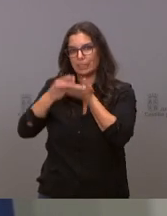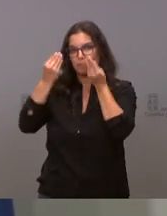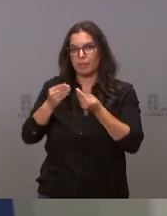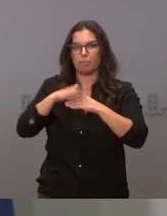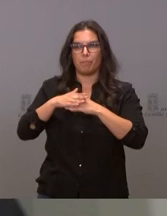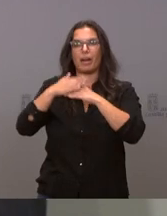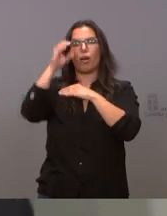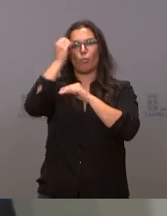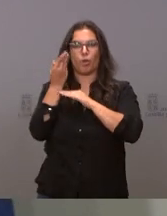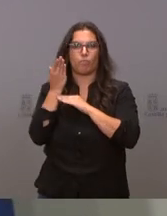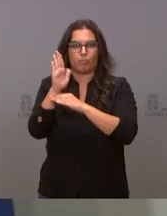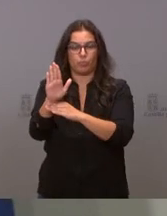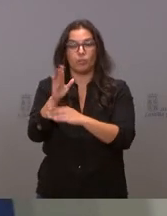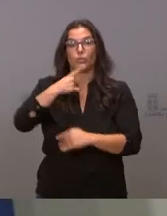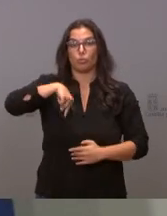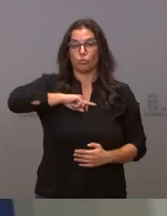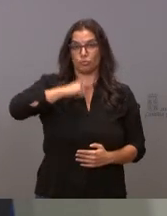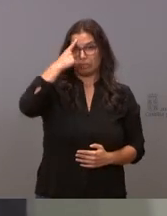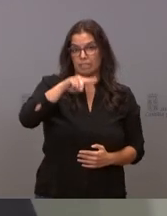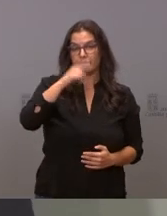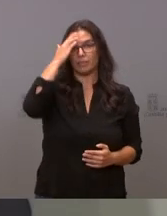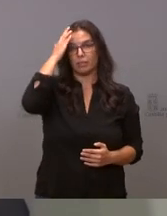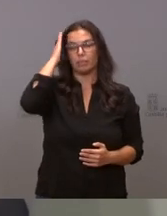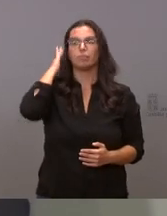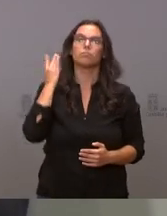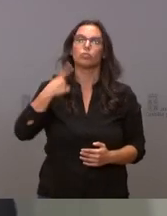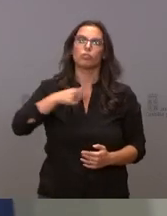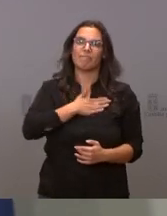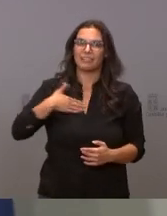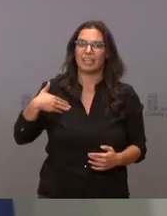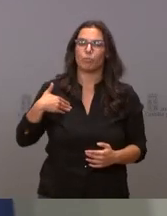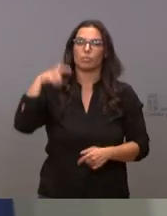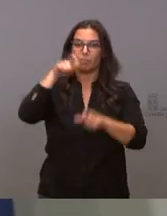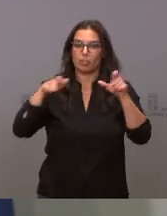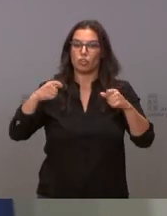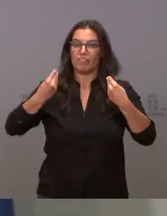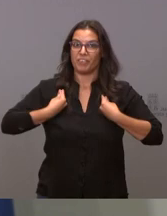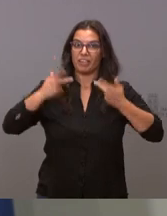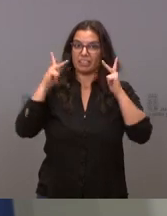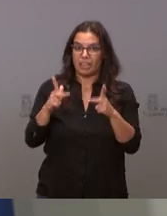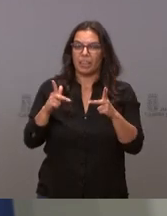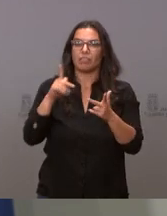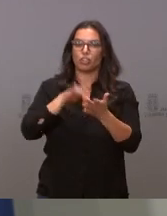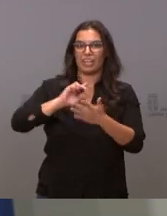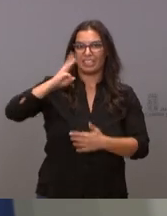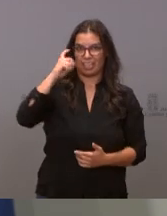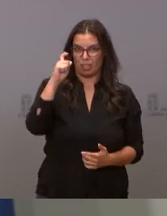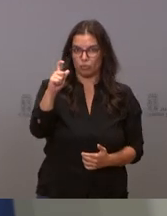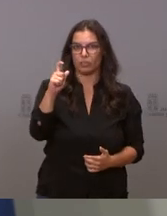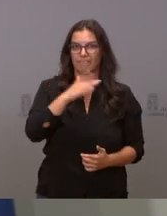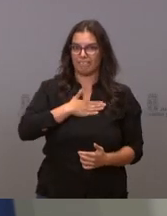Saben que nuestra comunidad mantiene una postura favorable a la administración de esa vacuna